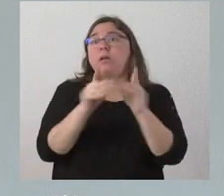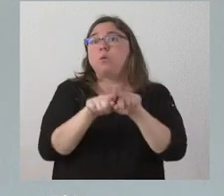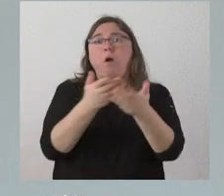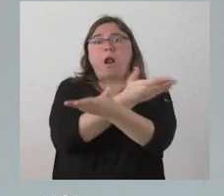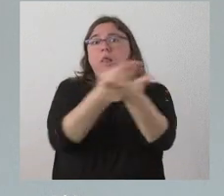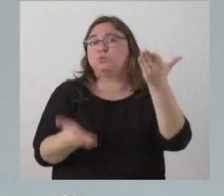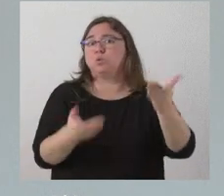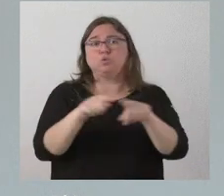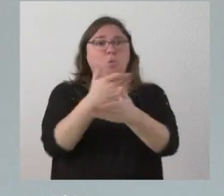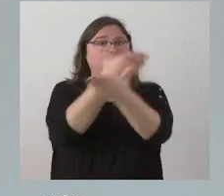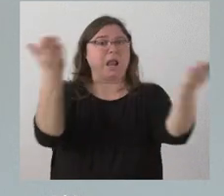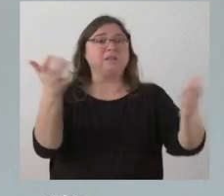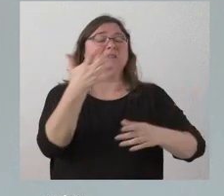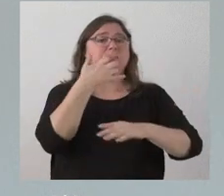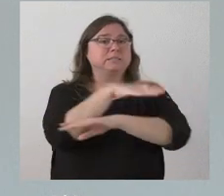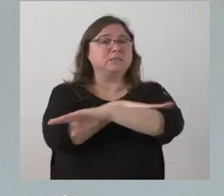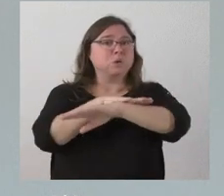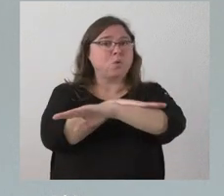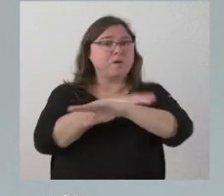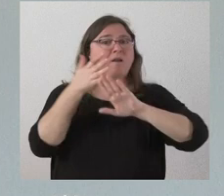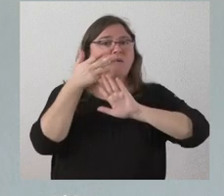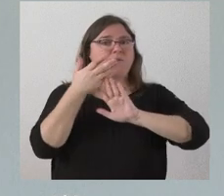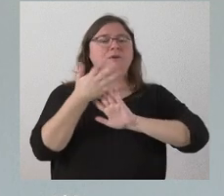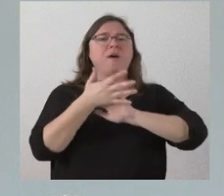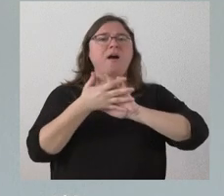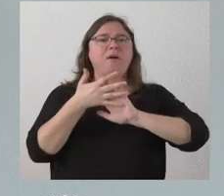que cuando el Gobierno habla de